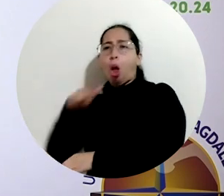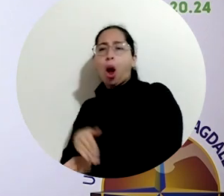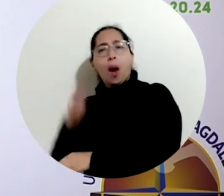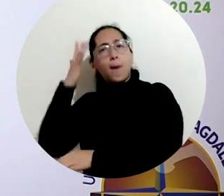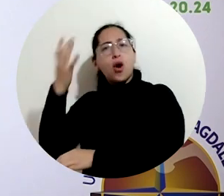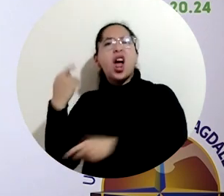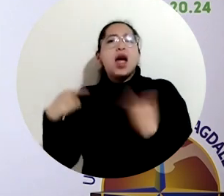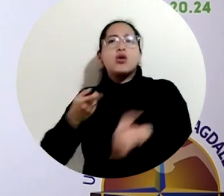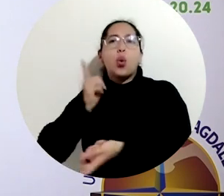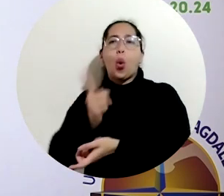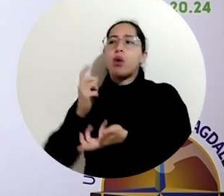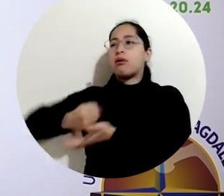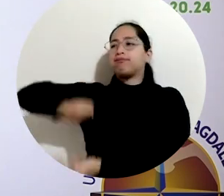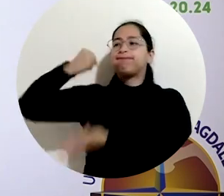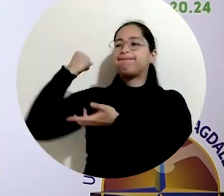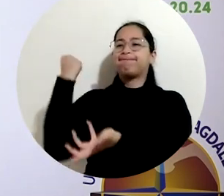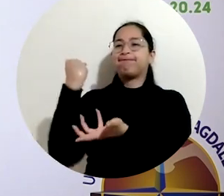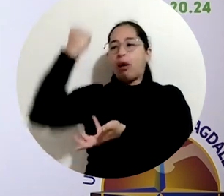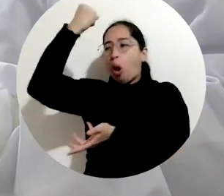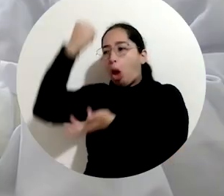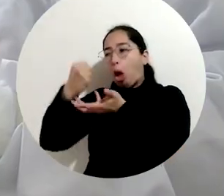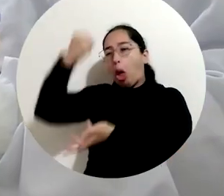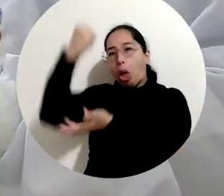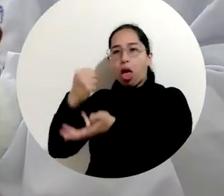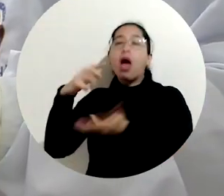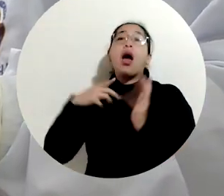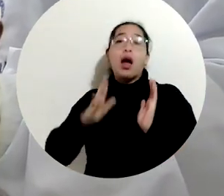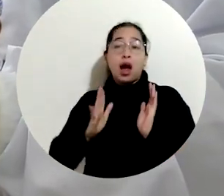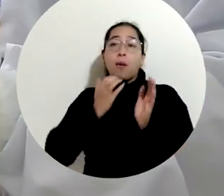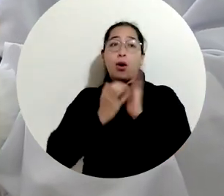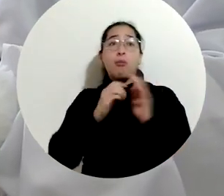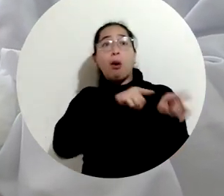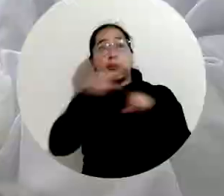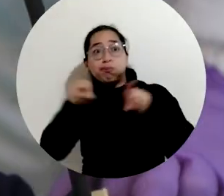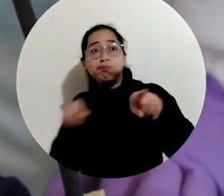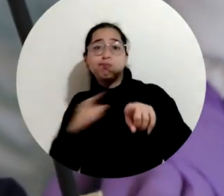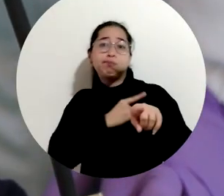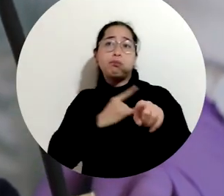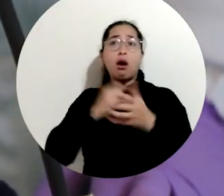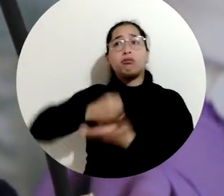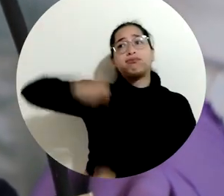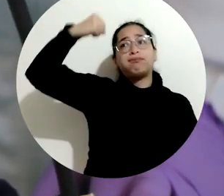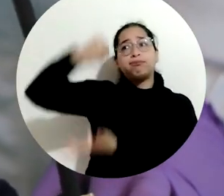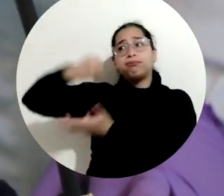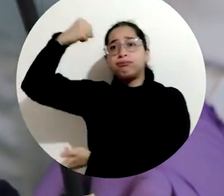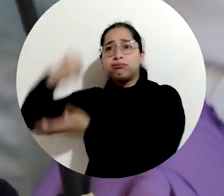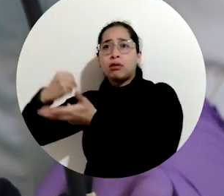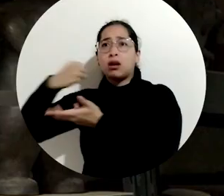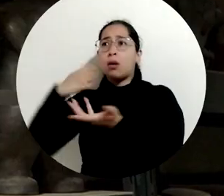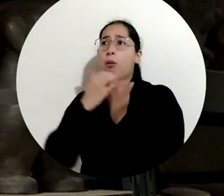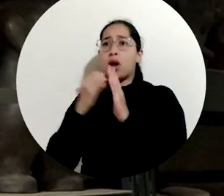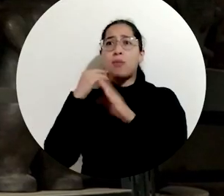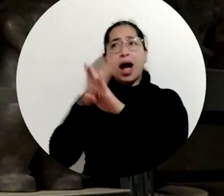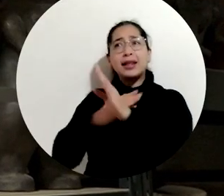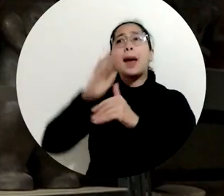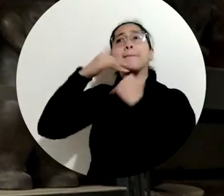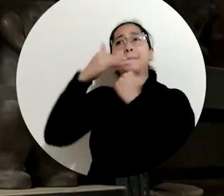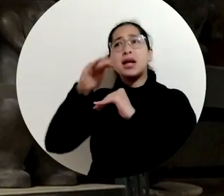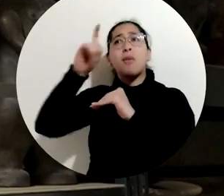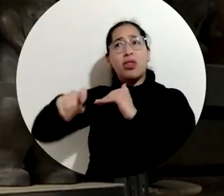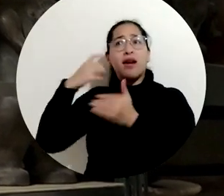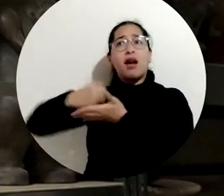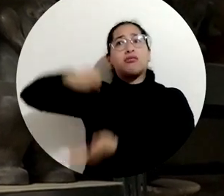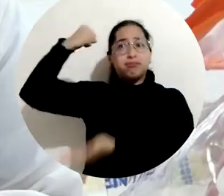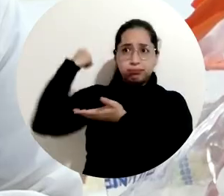públicas y privadas compiten en estos rankings, en desigualdad de condiciones, porque la inversión per cápita está muy por debajo de los promedios de la OCDE,